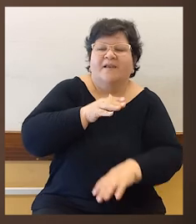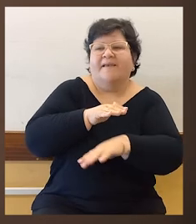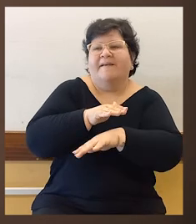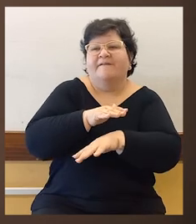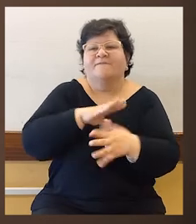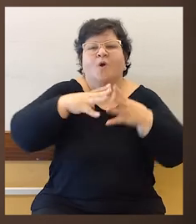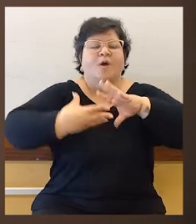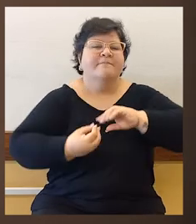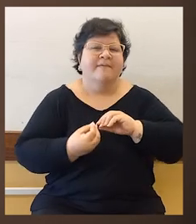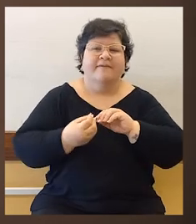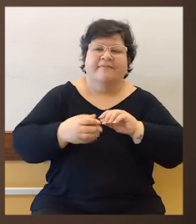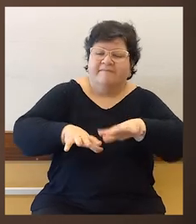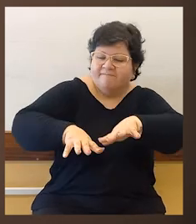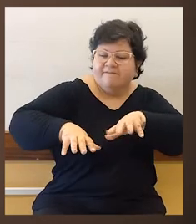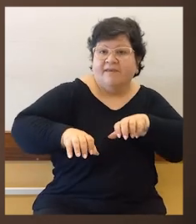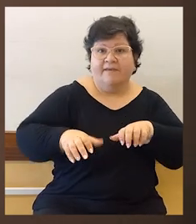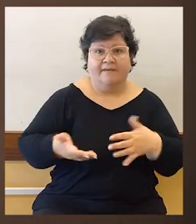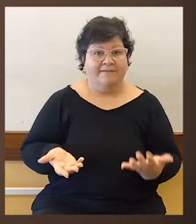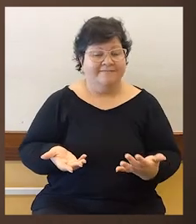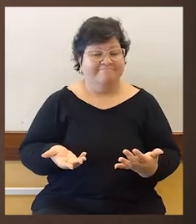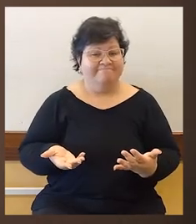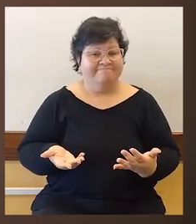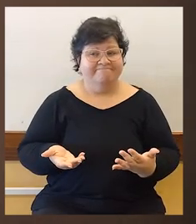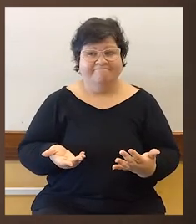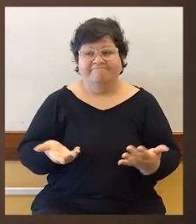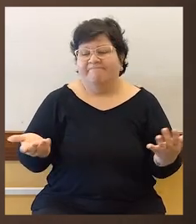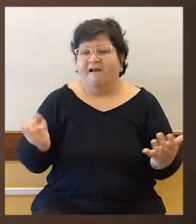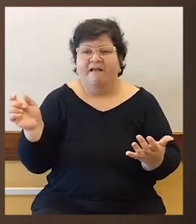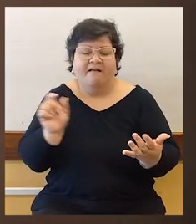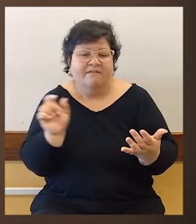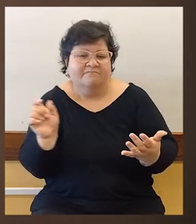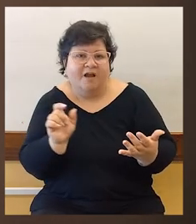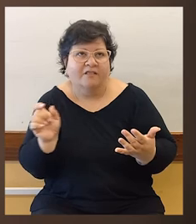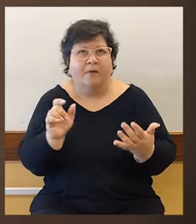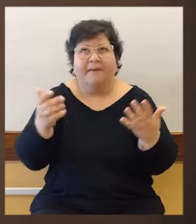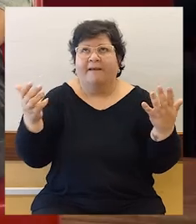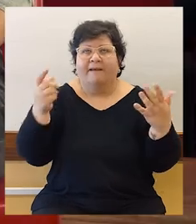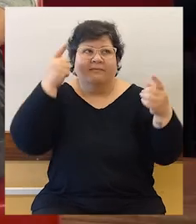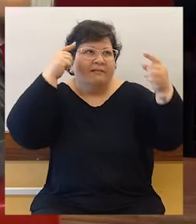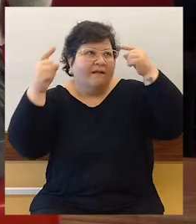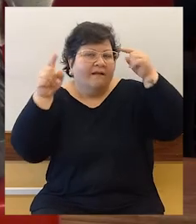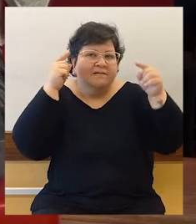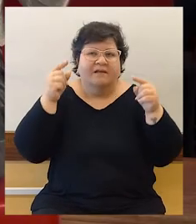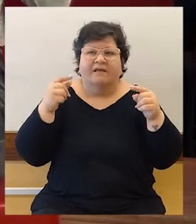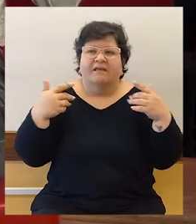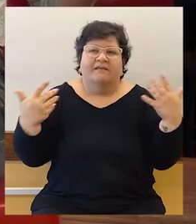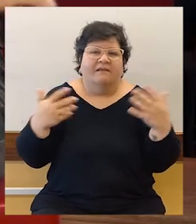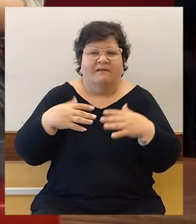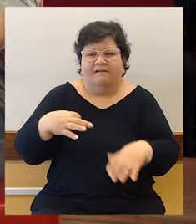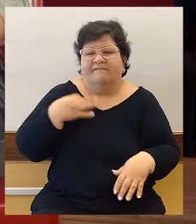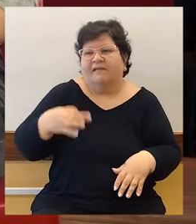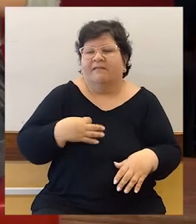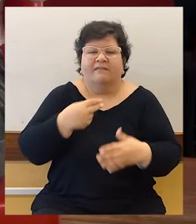habitar el mundo, o por lo menos por un rato, para distraerse, para distraerse de toda esta densidad, dibujar, pintar,